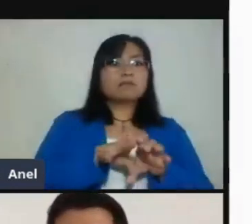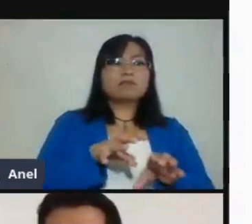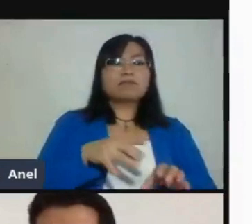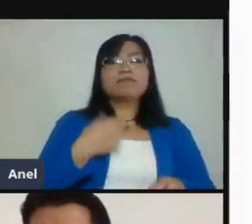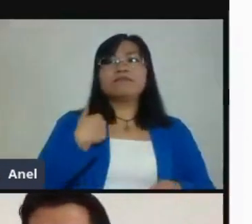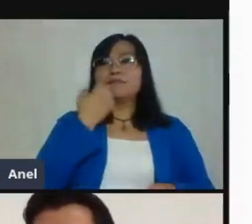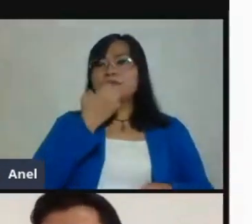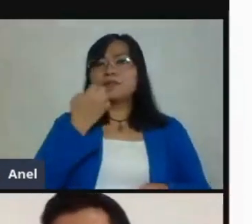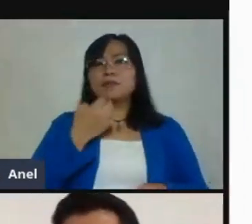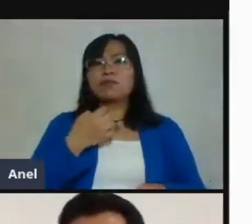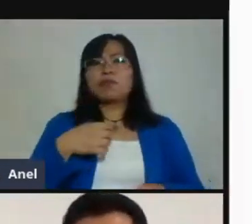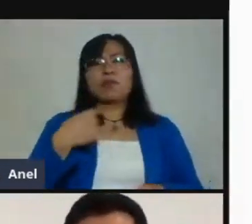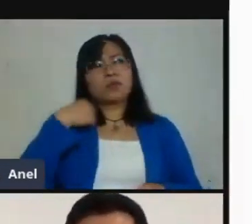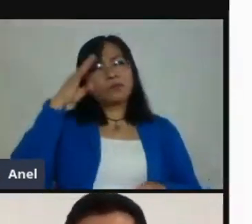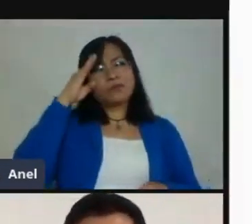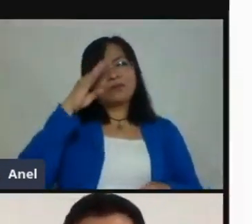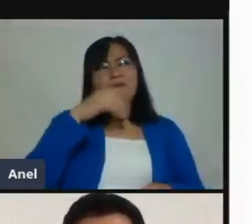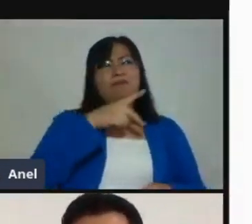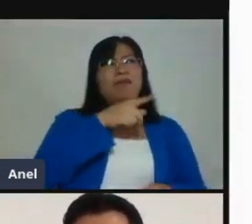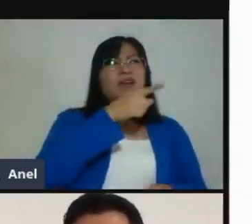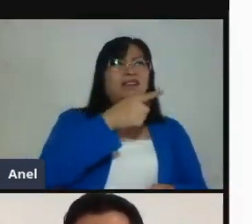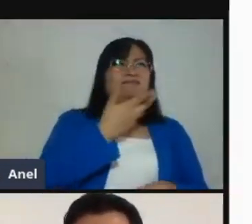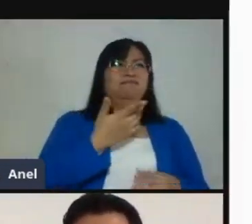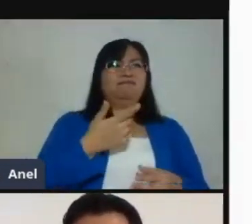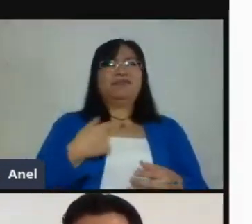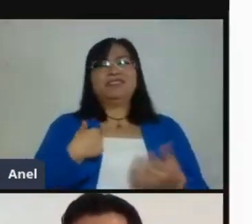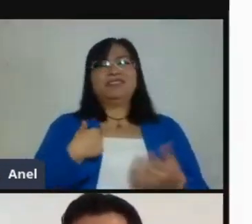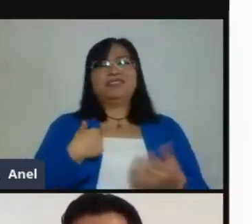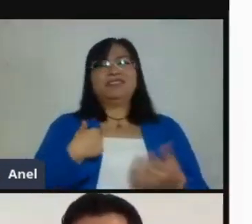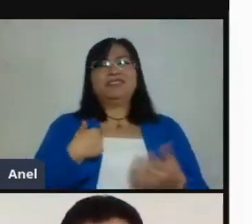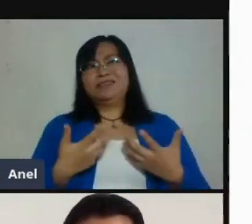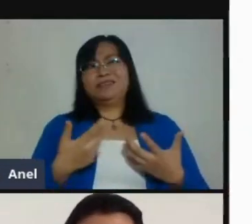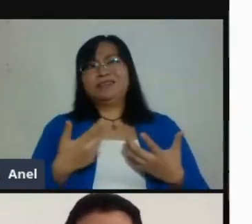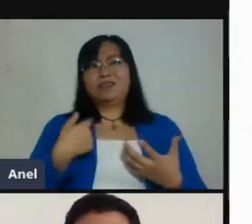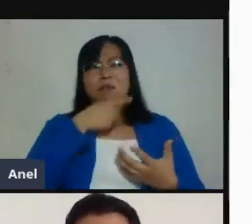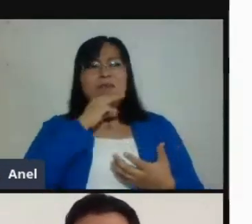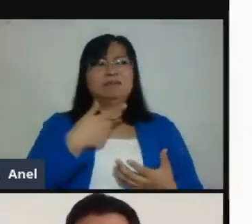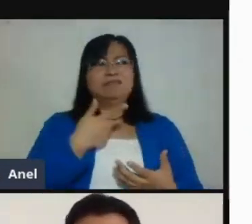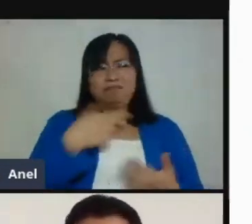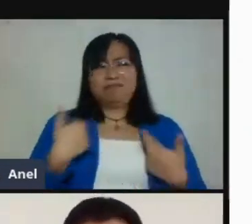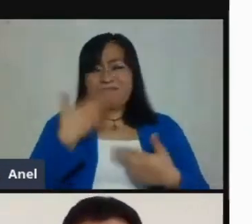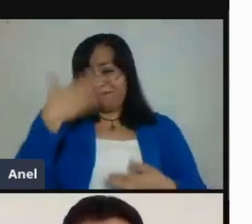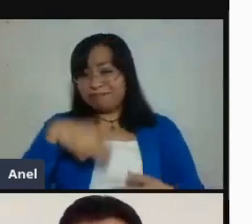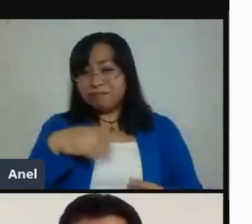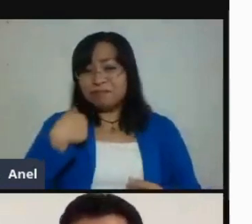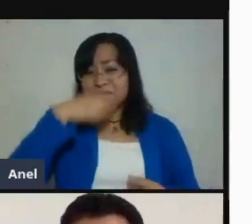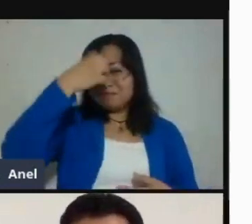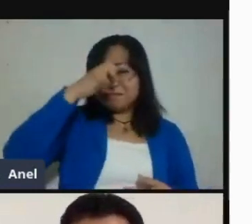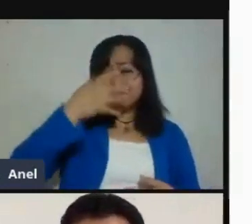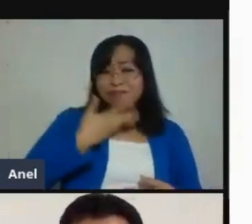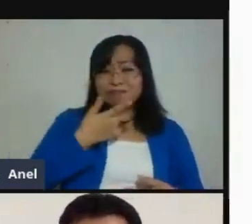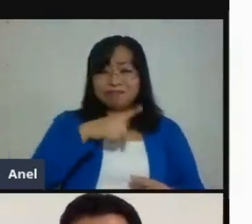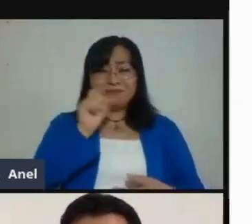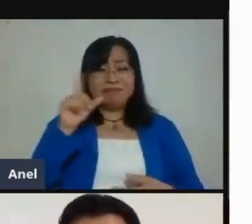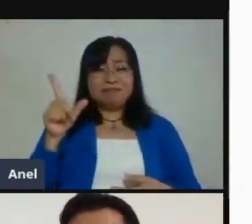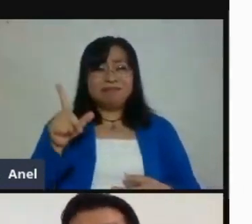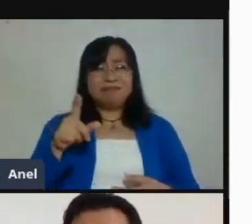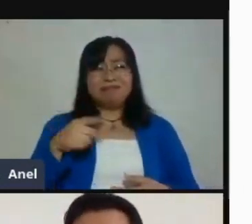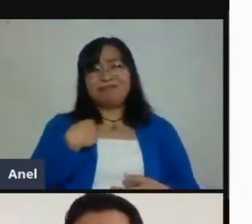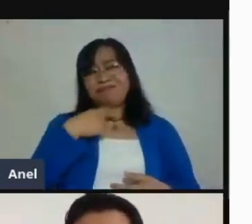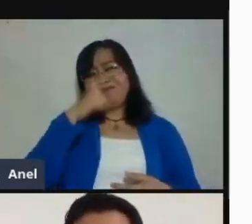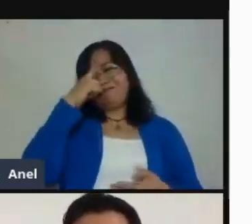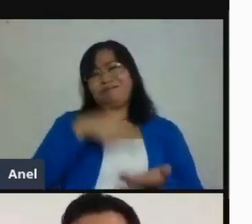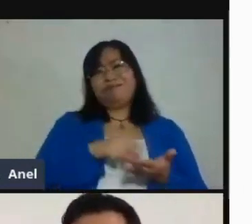¿el profesor estará preparado? En la medida que tú establezcas las herramientas que dominas, el papá te va a ver totalmente preparado.